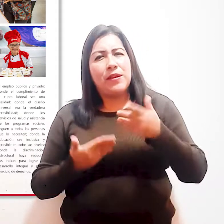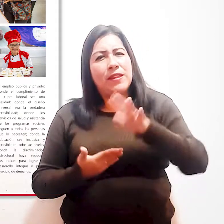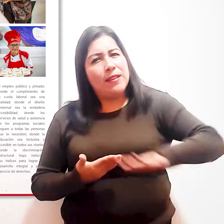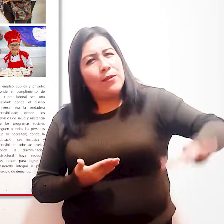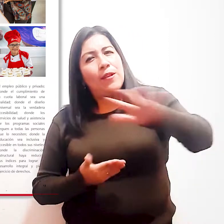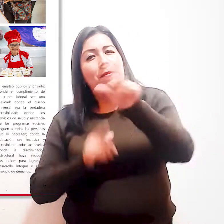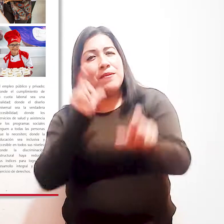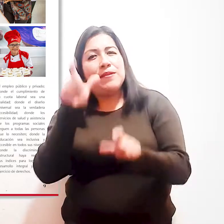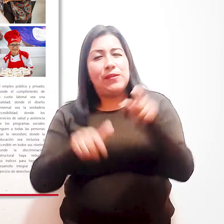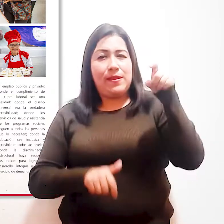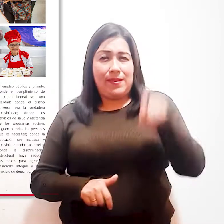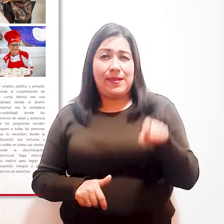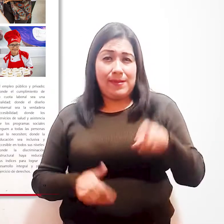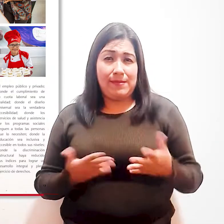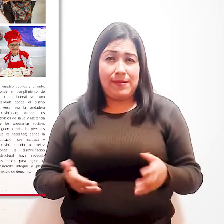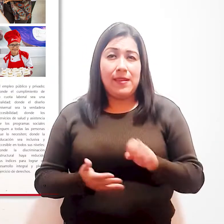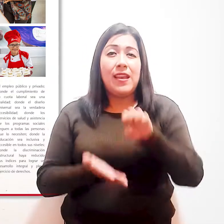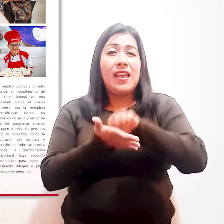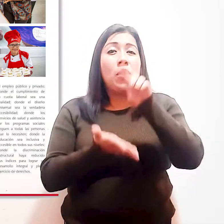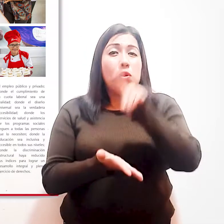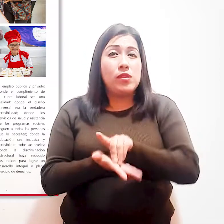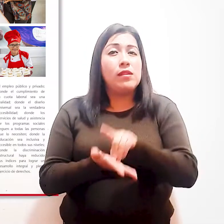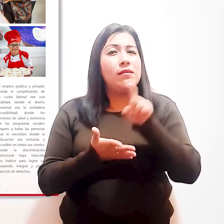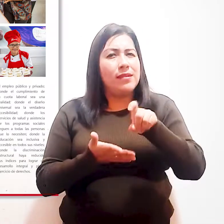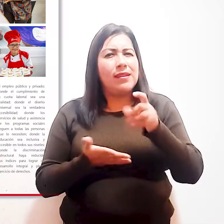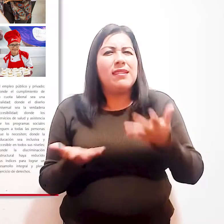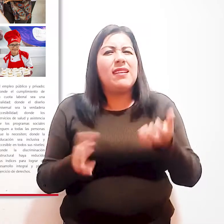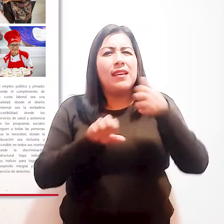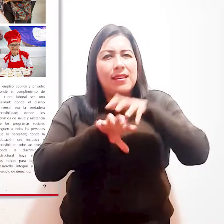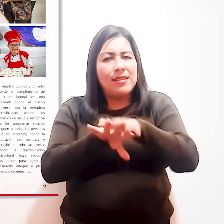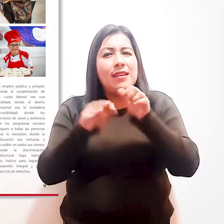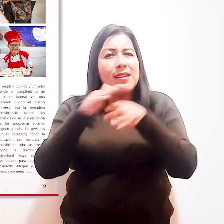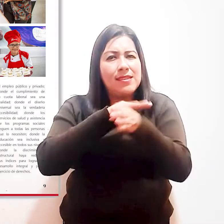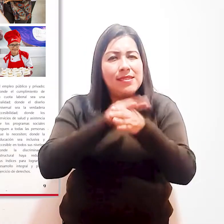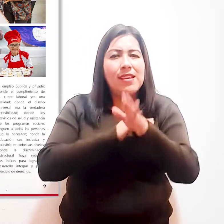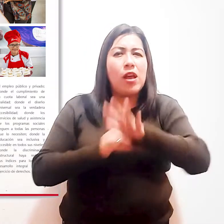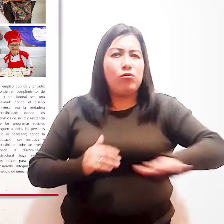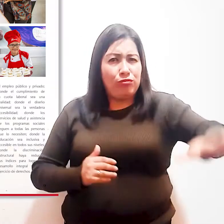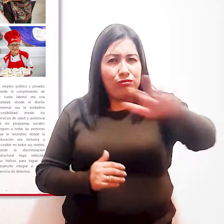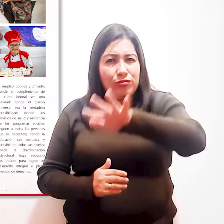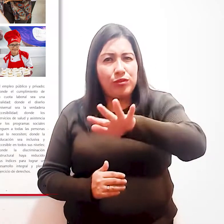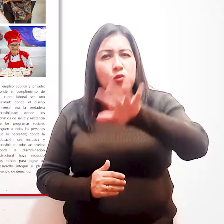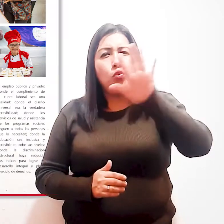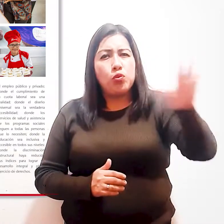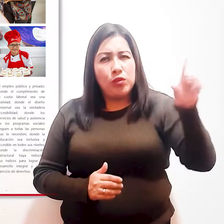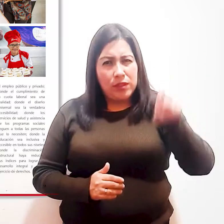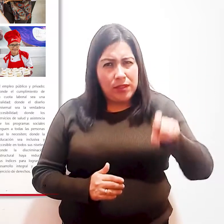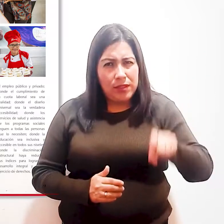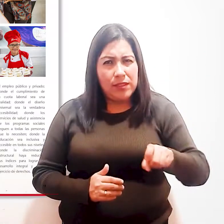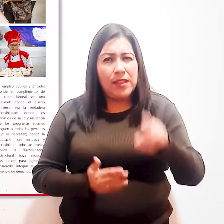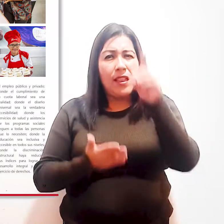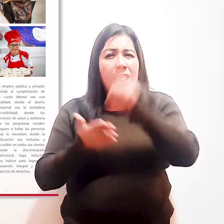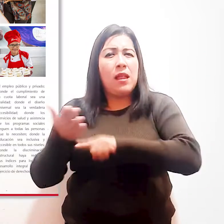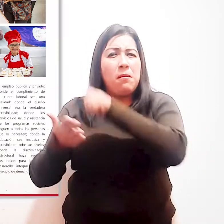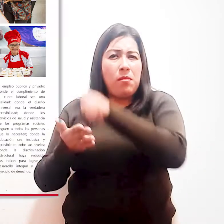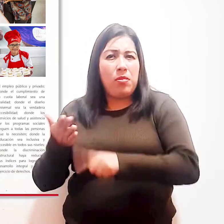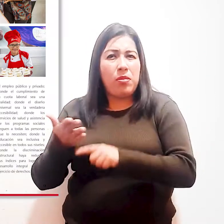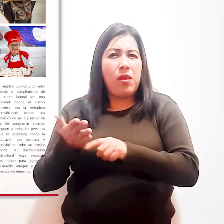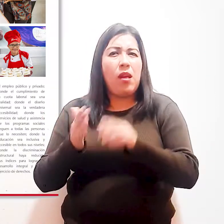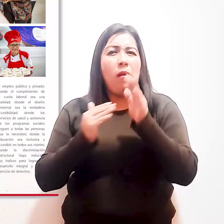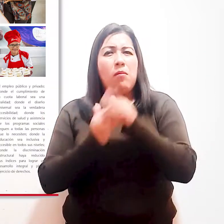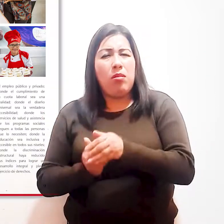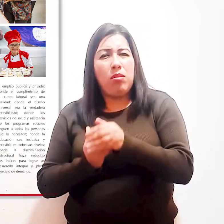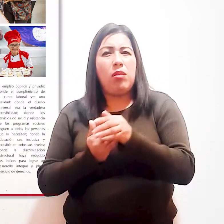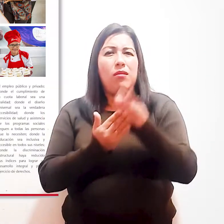personas que lo necesiten, donde la educación sea inclusiva y accesible en todos sus niveles, donde la discriminación estructural